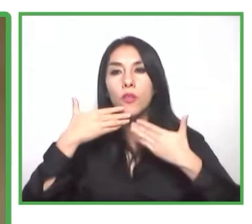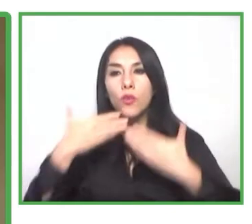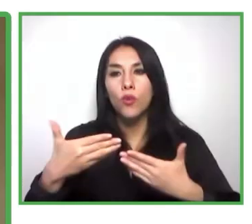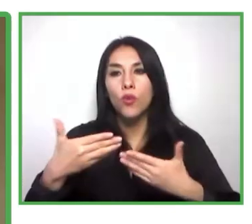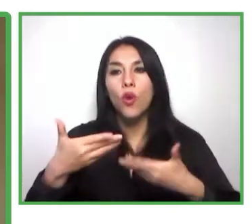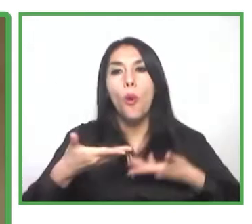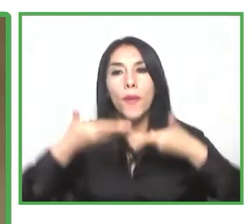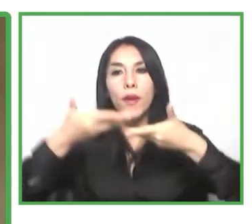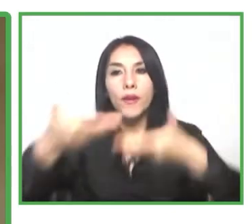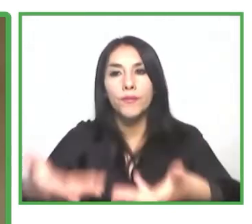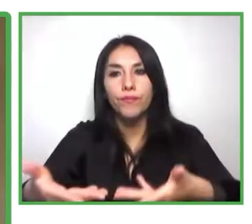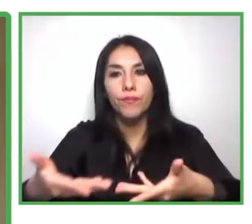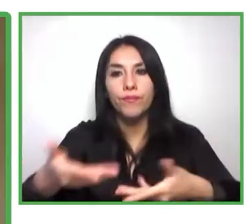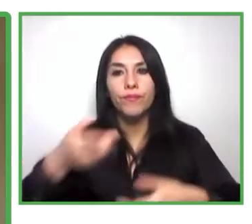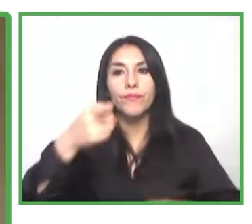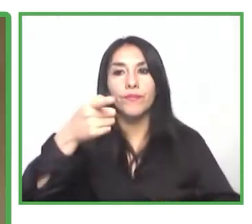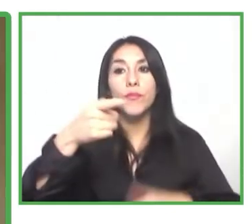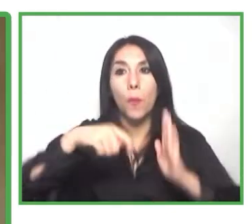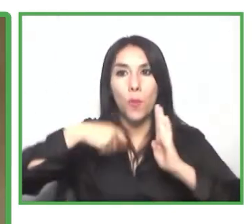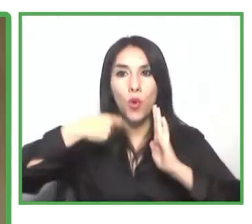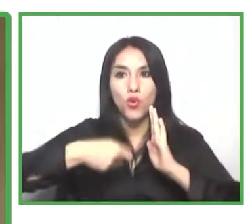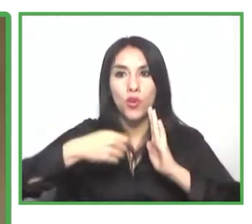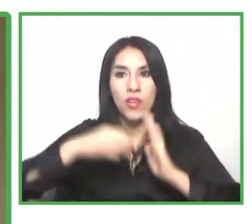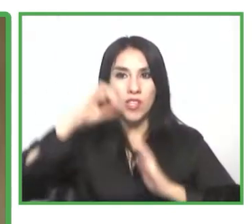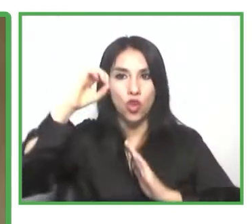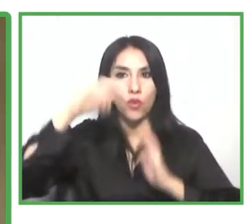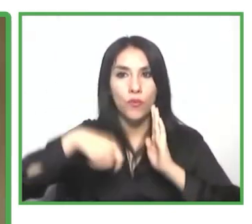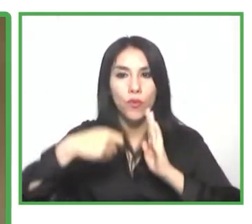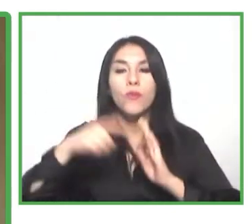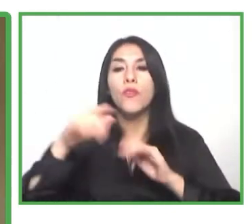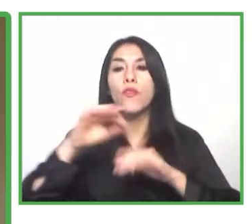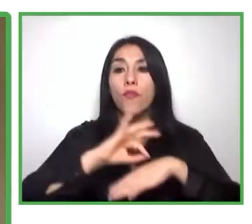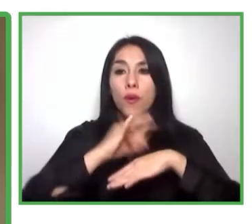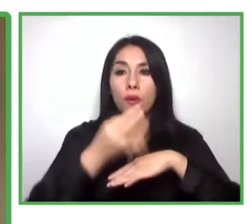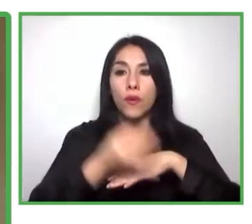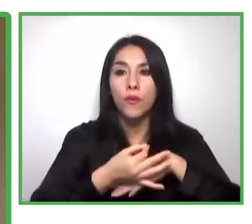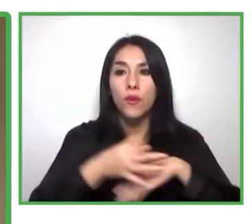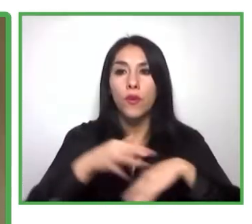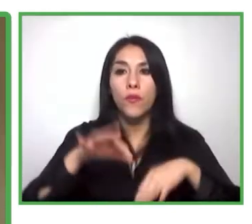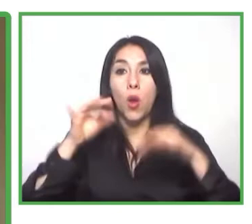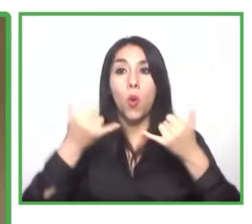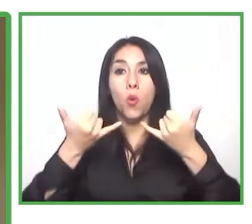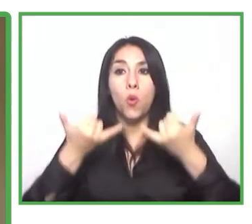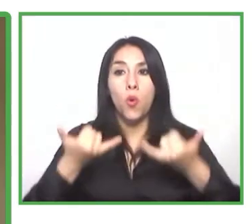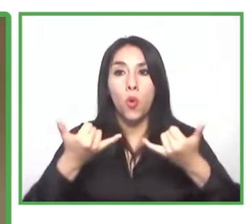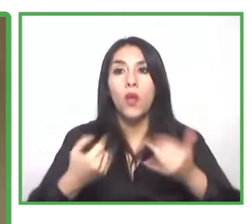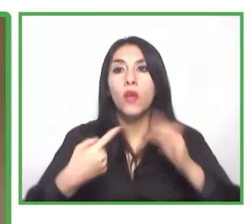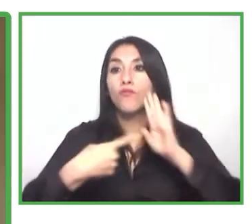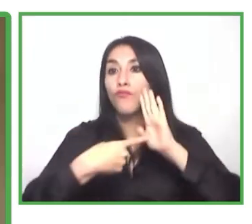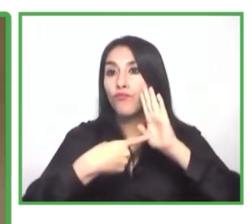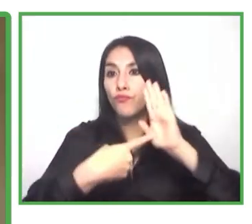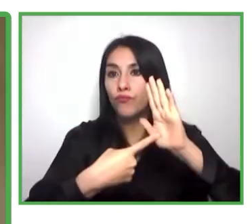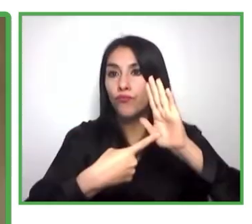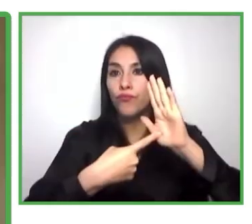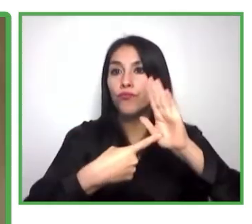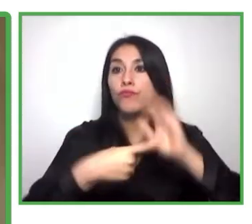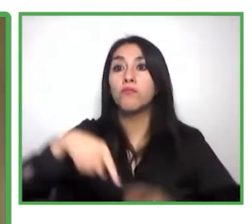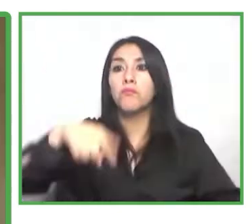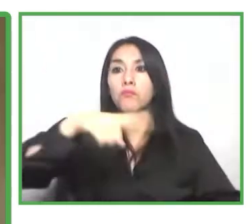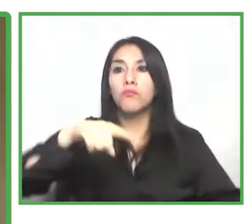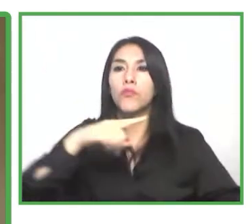Descúbreme y también ahora paso a presentar un poco lo que ha sido nuestra historia de Expo Inclusión desde el 2018,